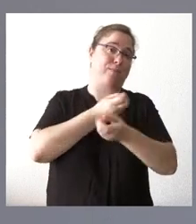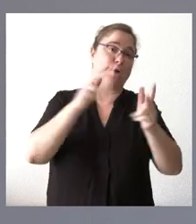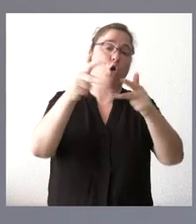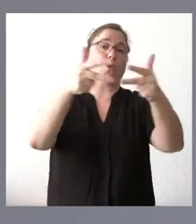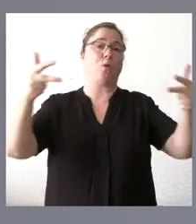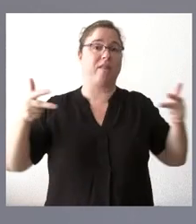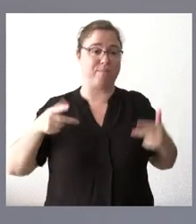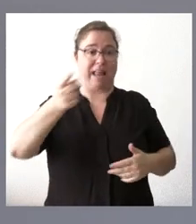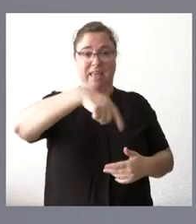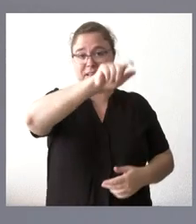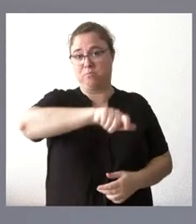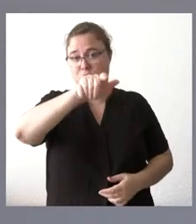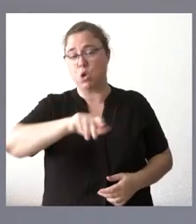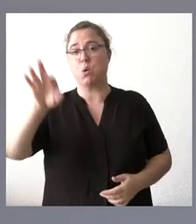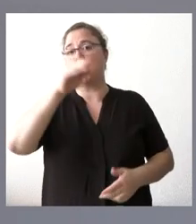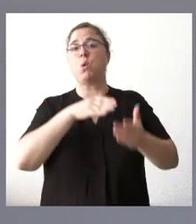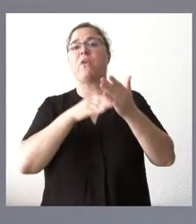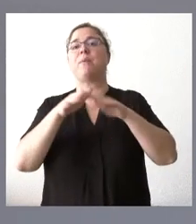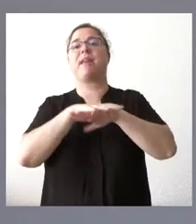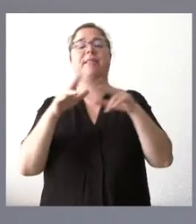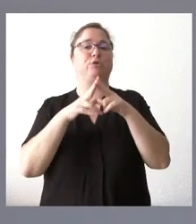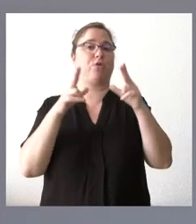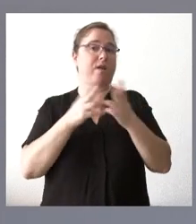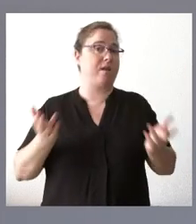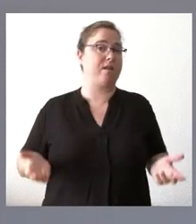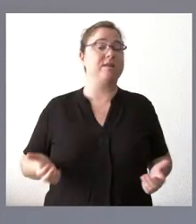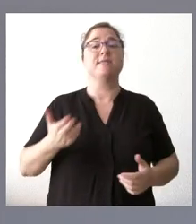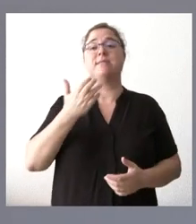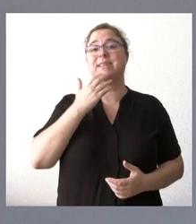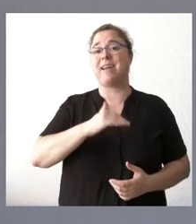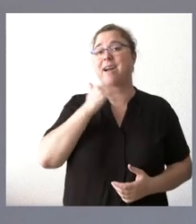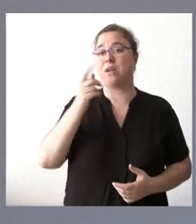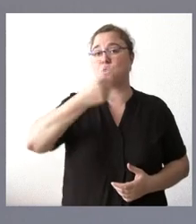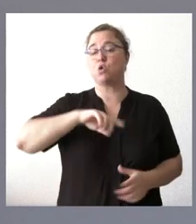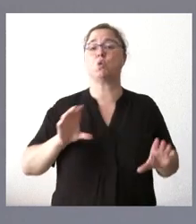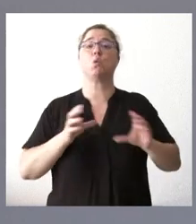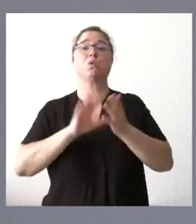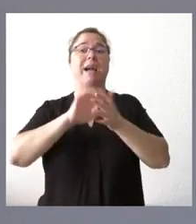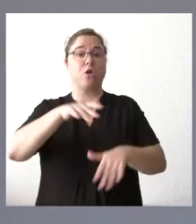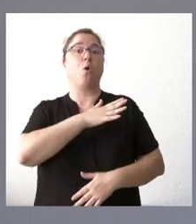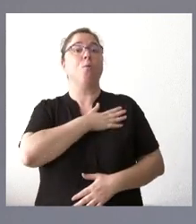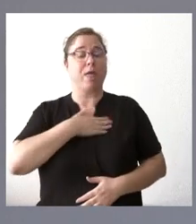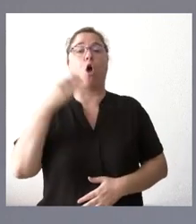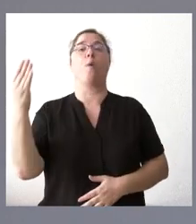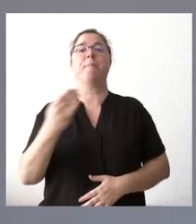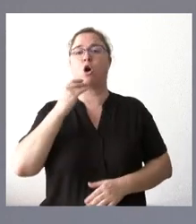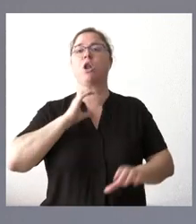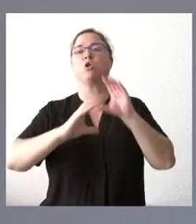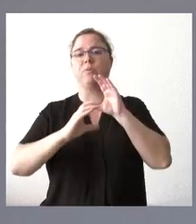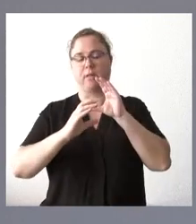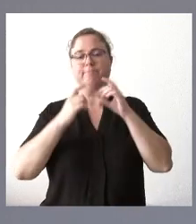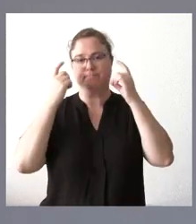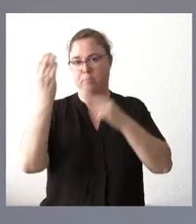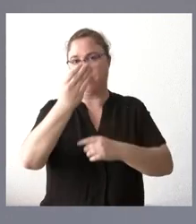prensa o a través de las redes sociales. Si en algo, en todo caso, desde la Junta de Castilla y León podemos mejorar los organismos de comunicación, pues lo haremos.